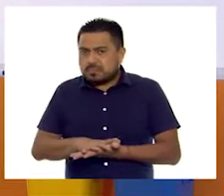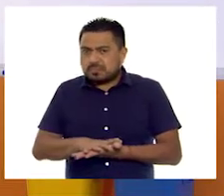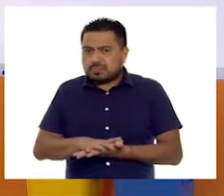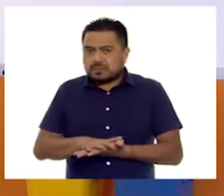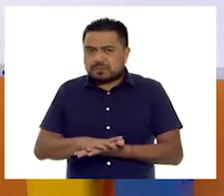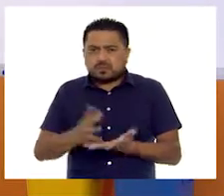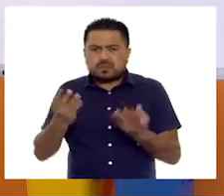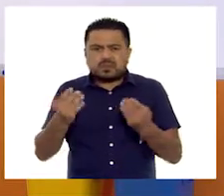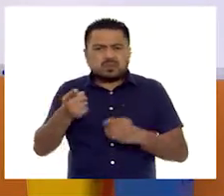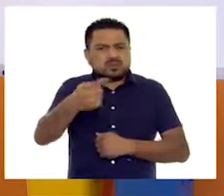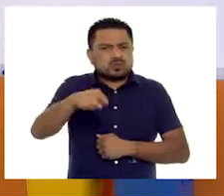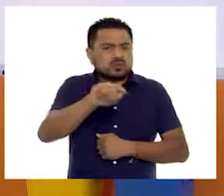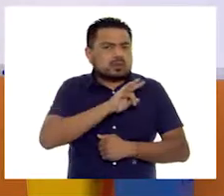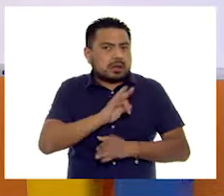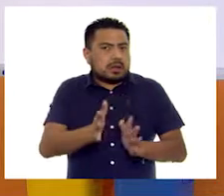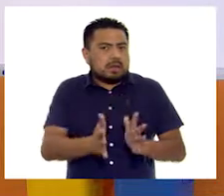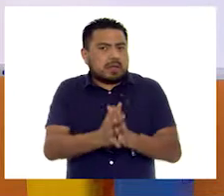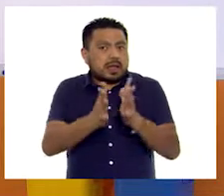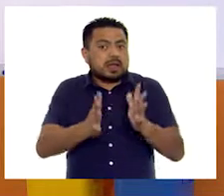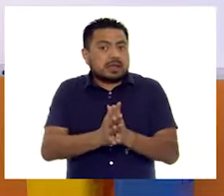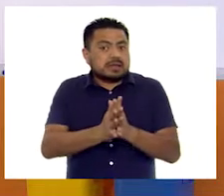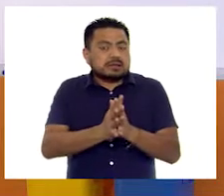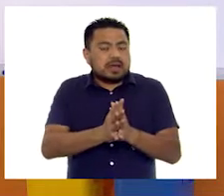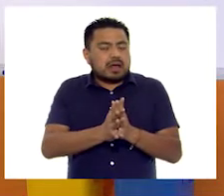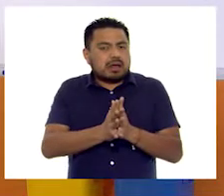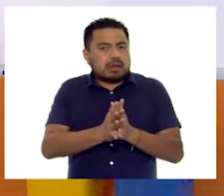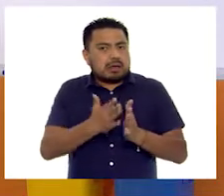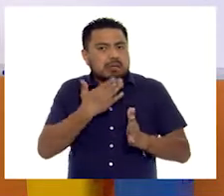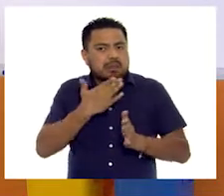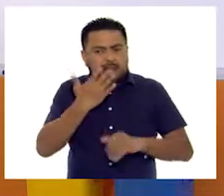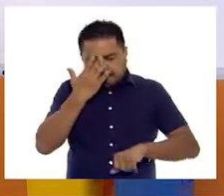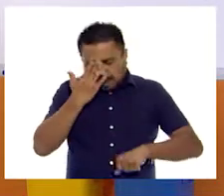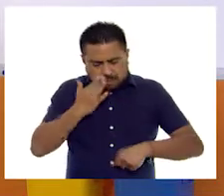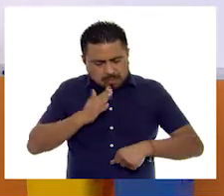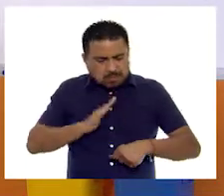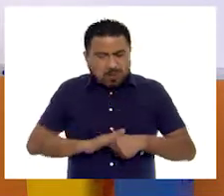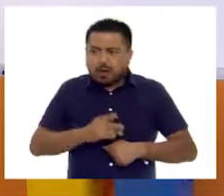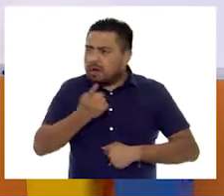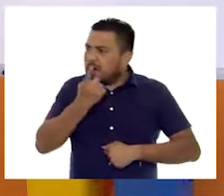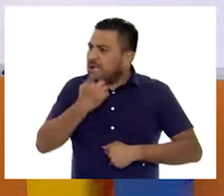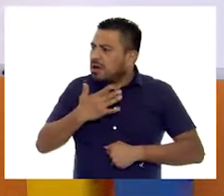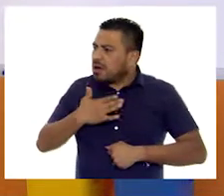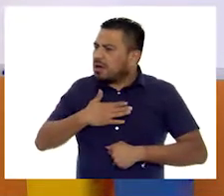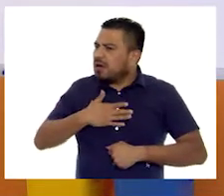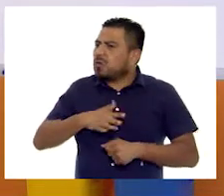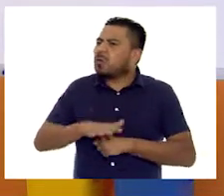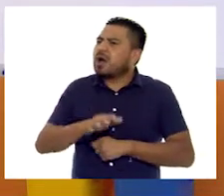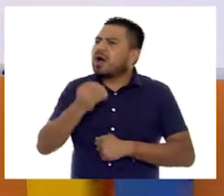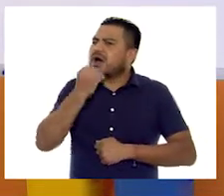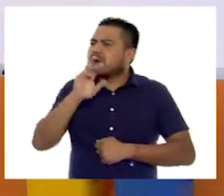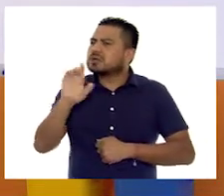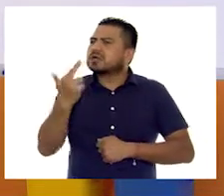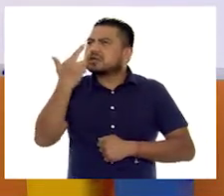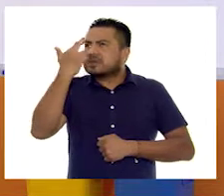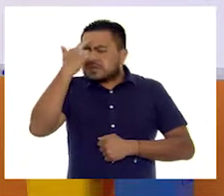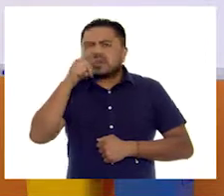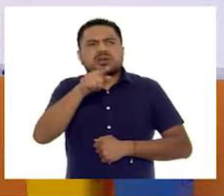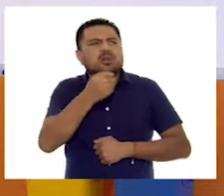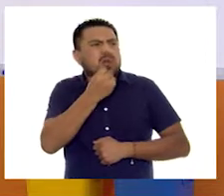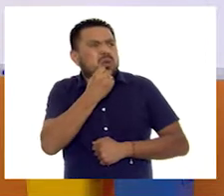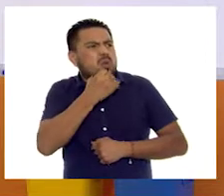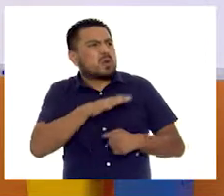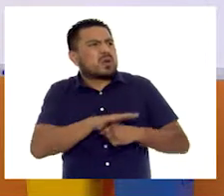Muchos de ustedes participaron y tuvieron muy buena memoria para decirnos qué alimentos recuerdan ustedes que